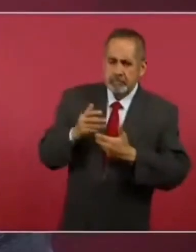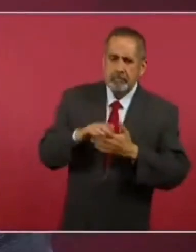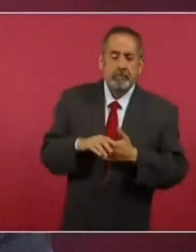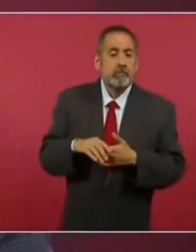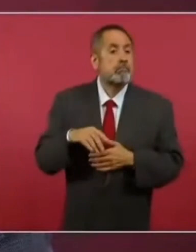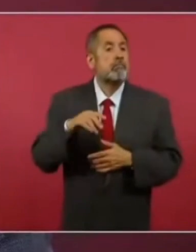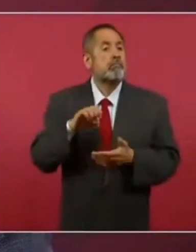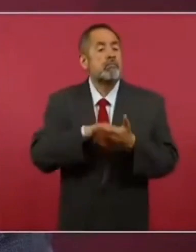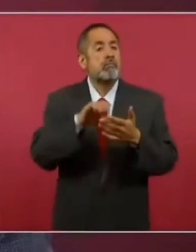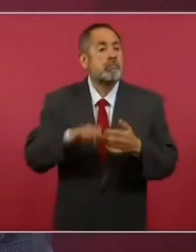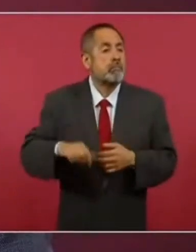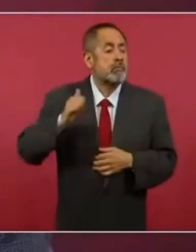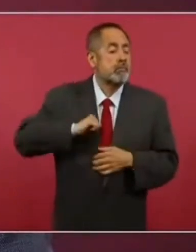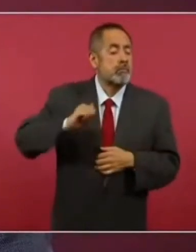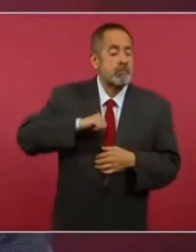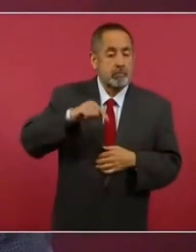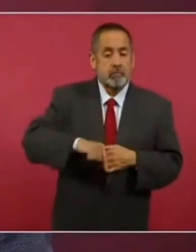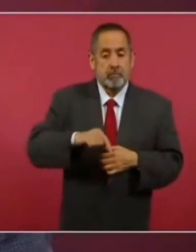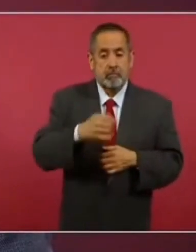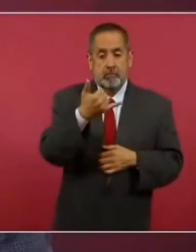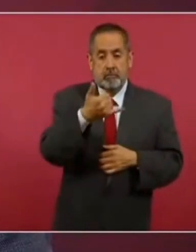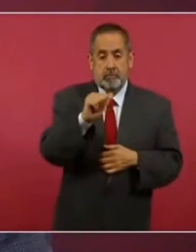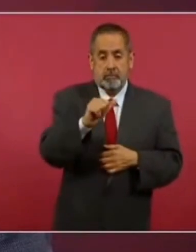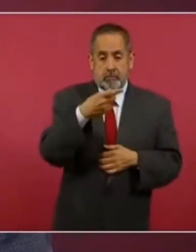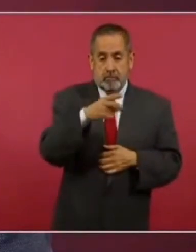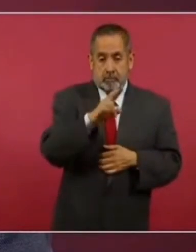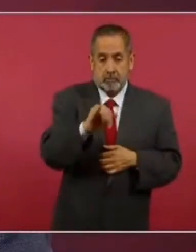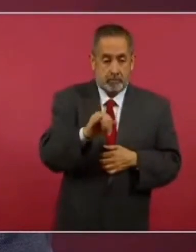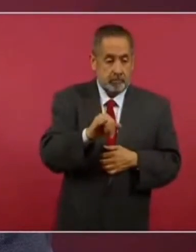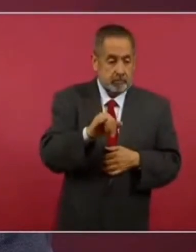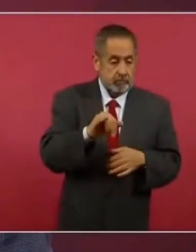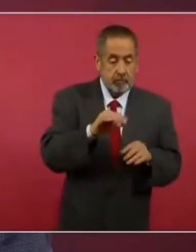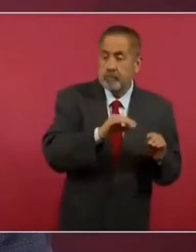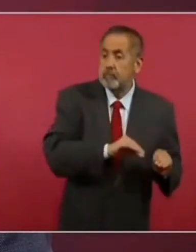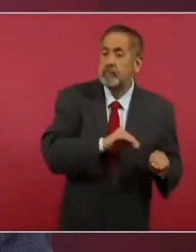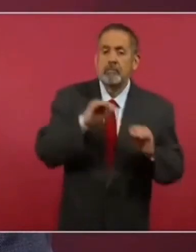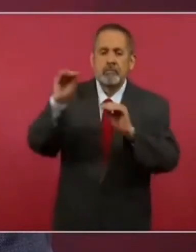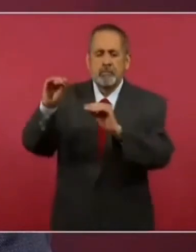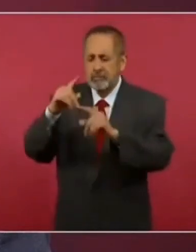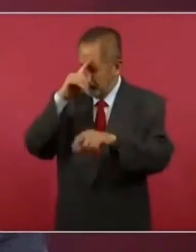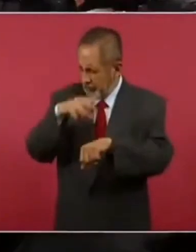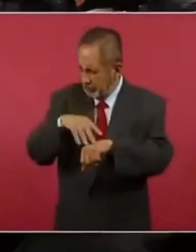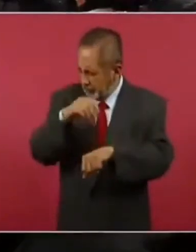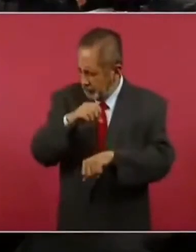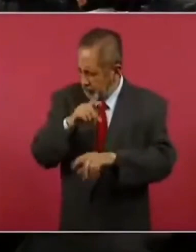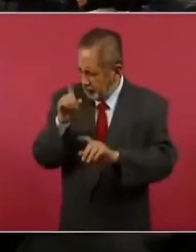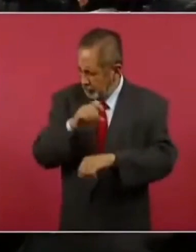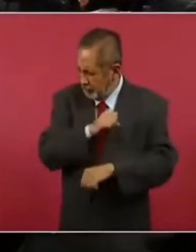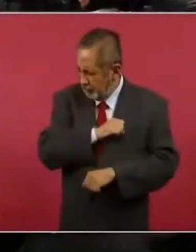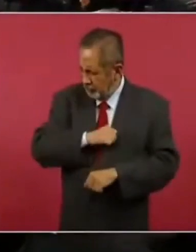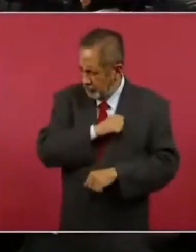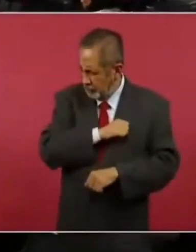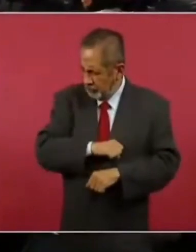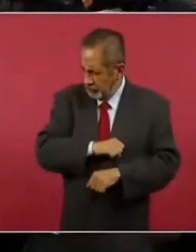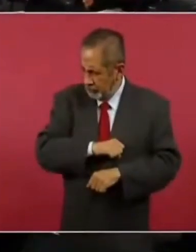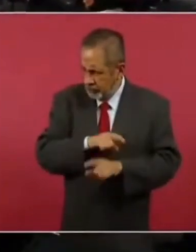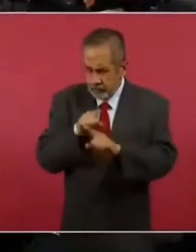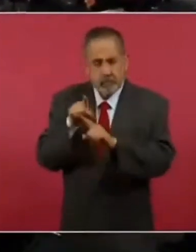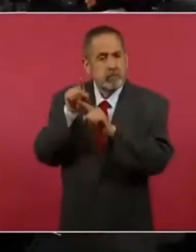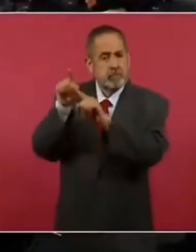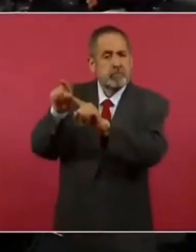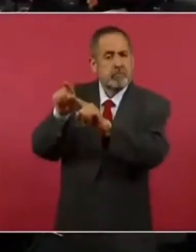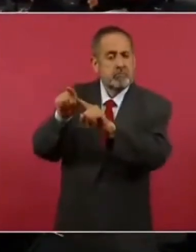yaqui que estaban en un museo en Suecia, Estocolmo, no en Estocolmo, en Suecia, en Notemburgo,